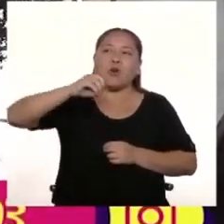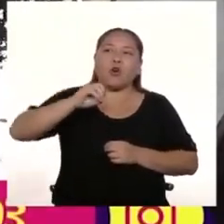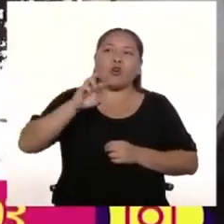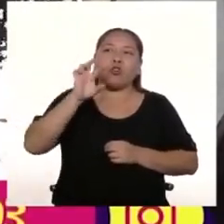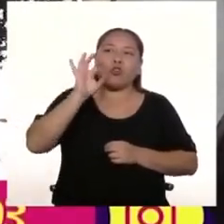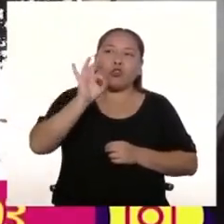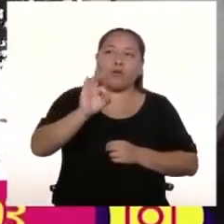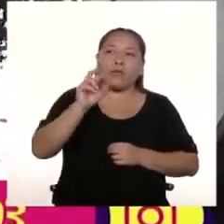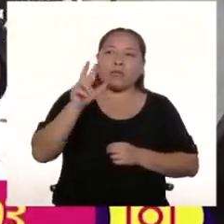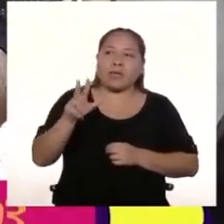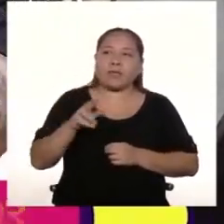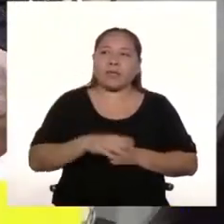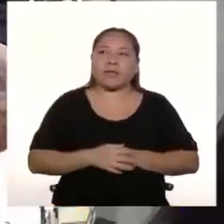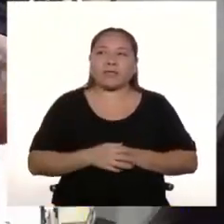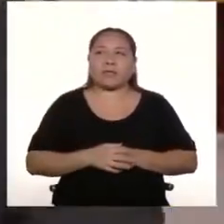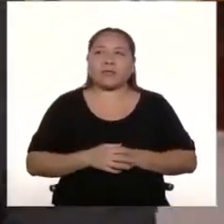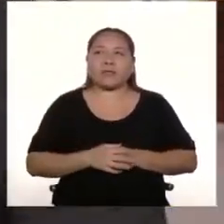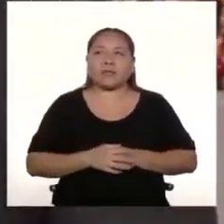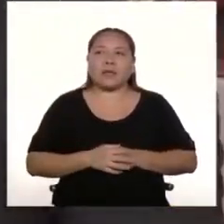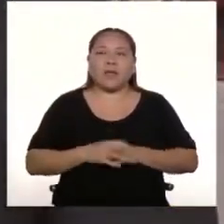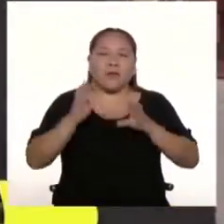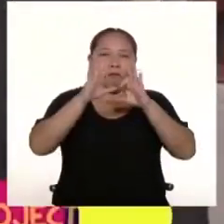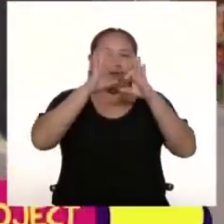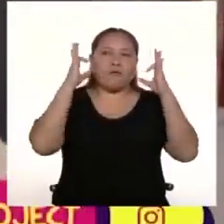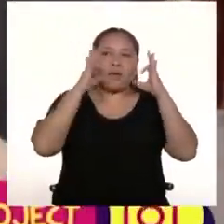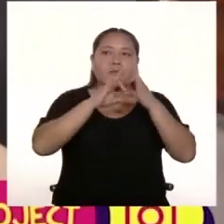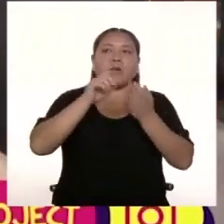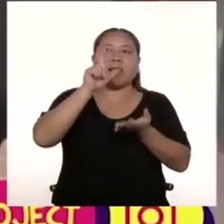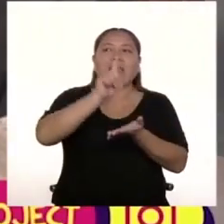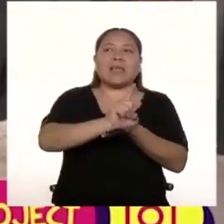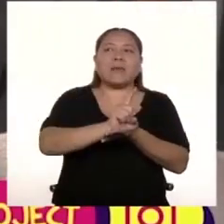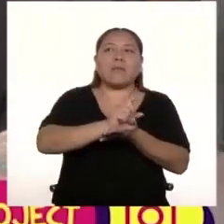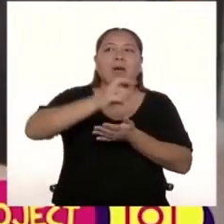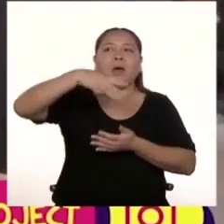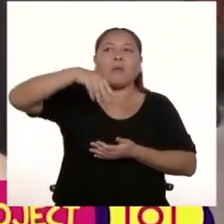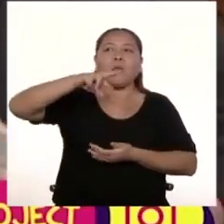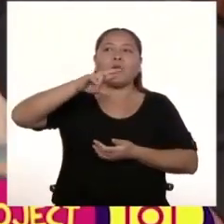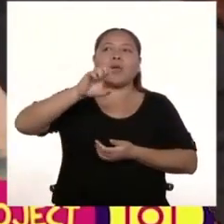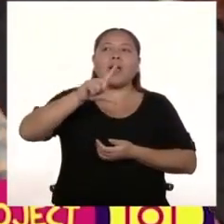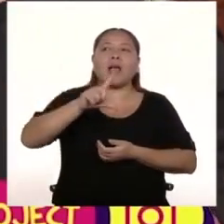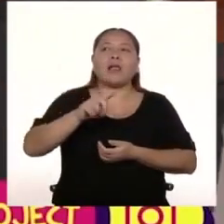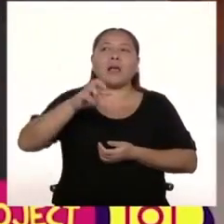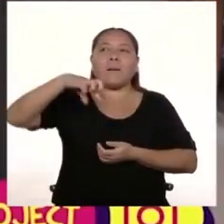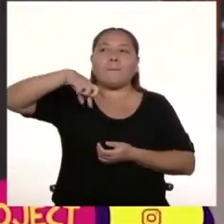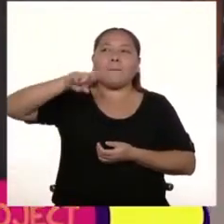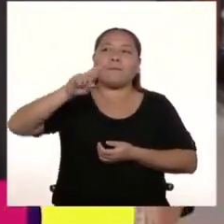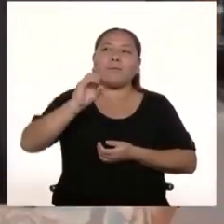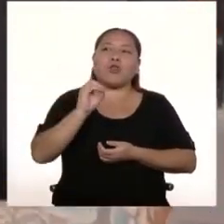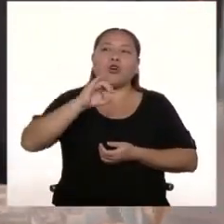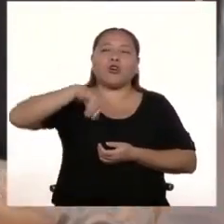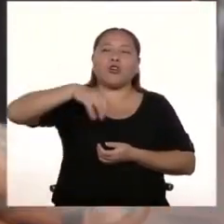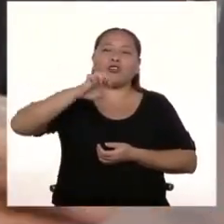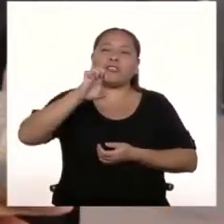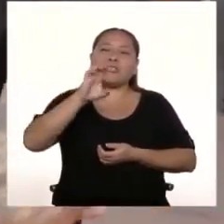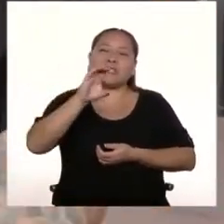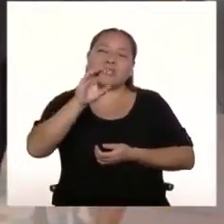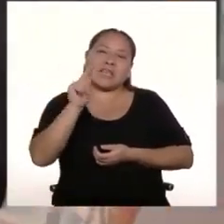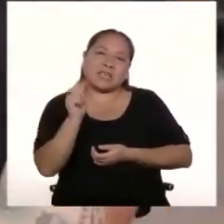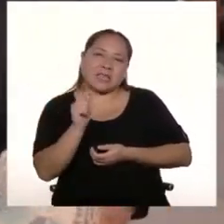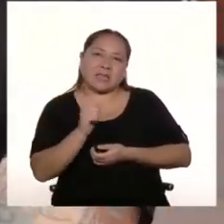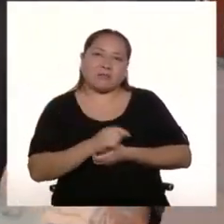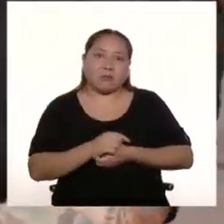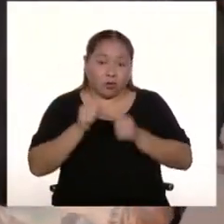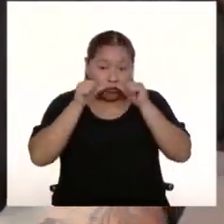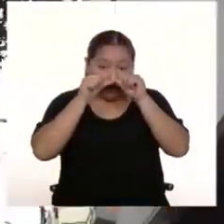la de Lima Mural Project está en Instagram y en Facebook también como Lima Mural Project. Así que, por favor, síganla y